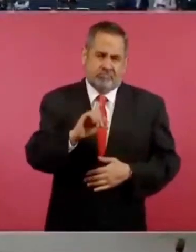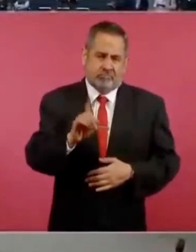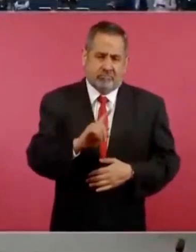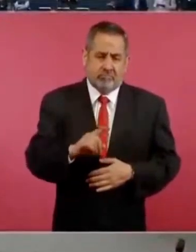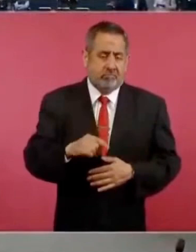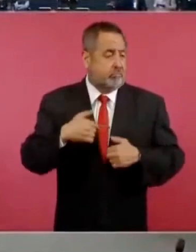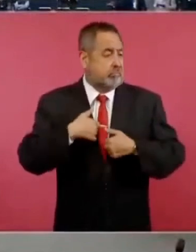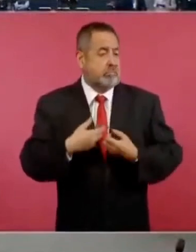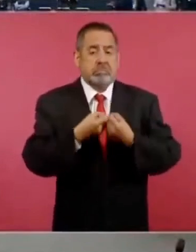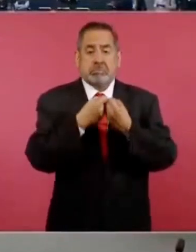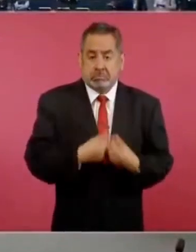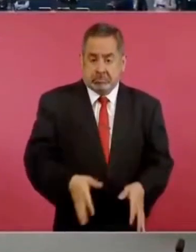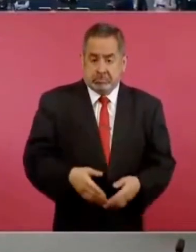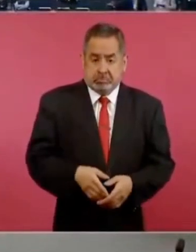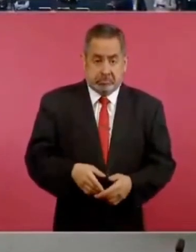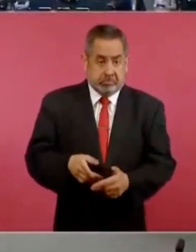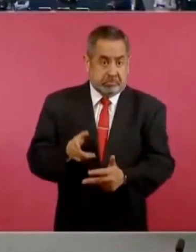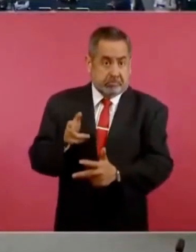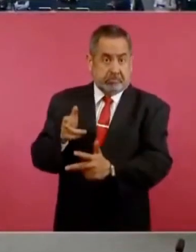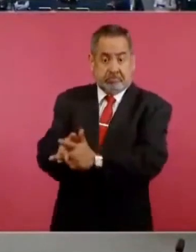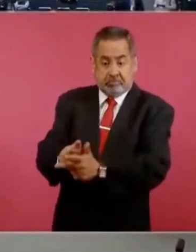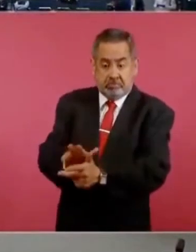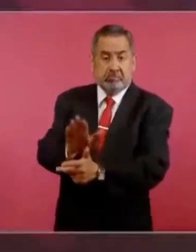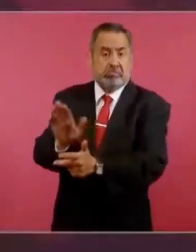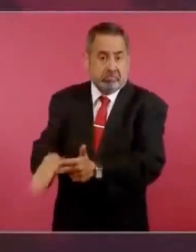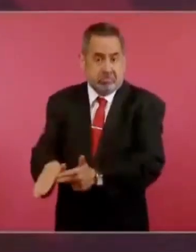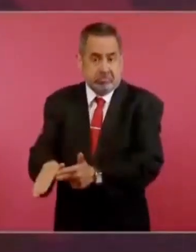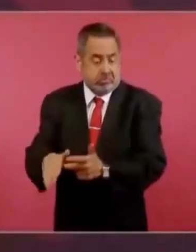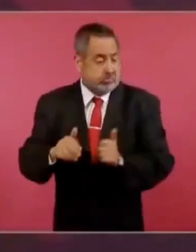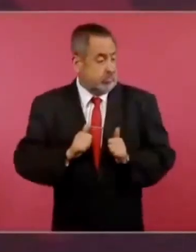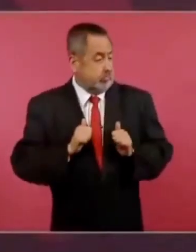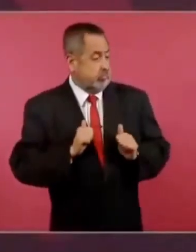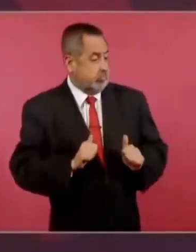saliéramos perjudicados por protegernos.